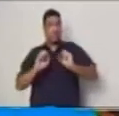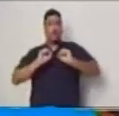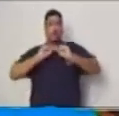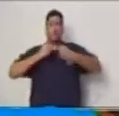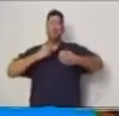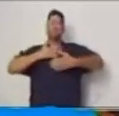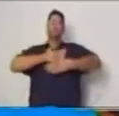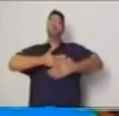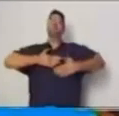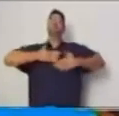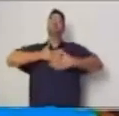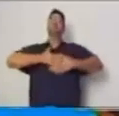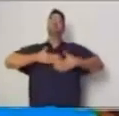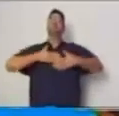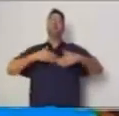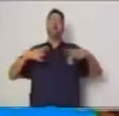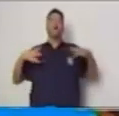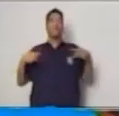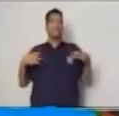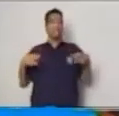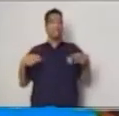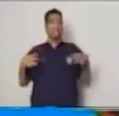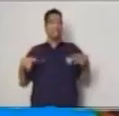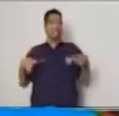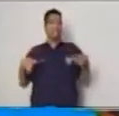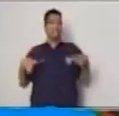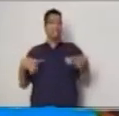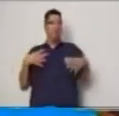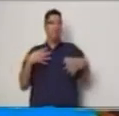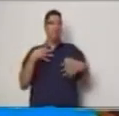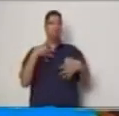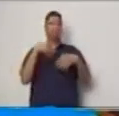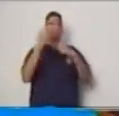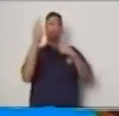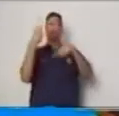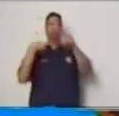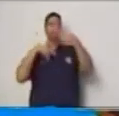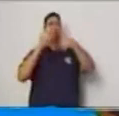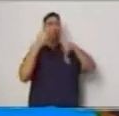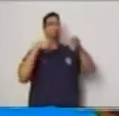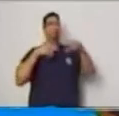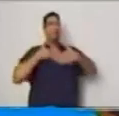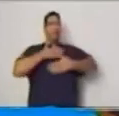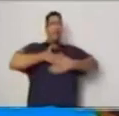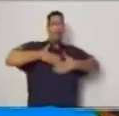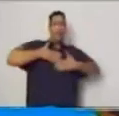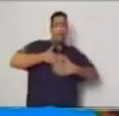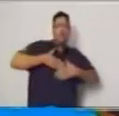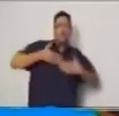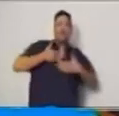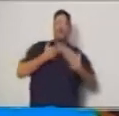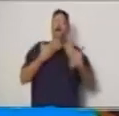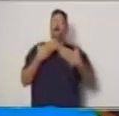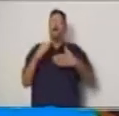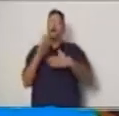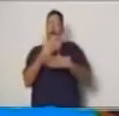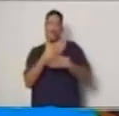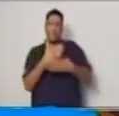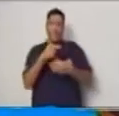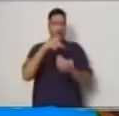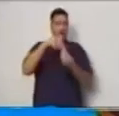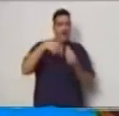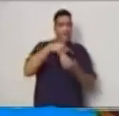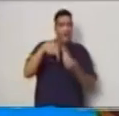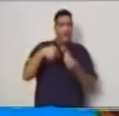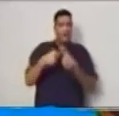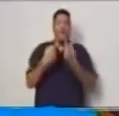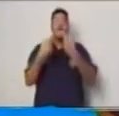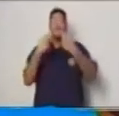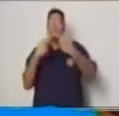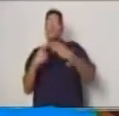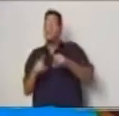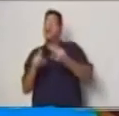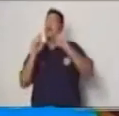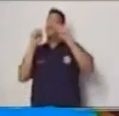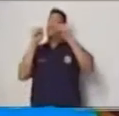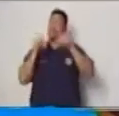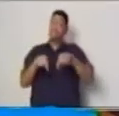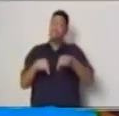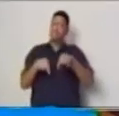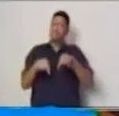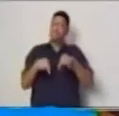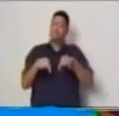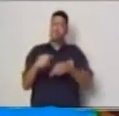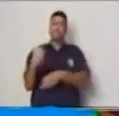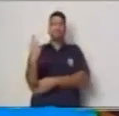las vacaciones salir compartir convivir con familia pero hoy quiero recordarte que es